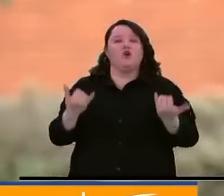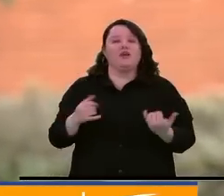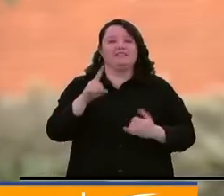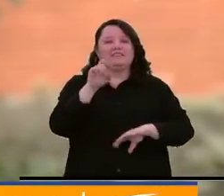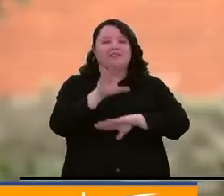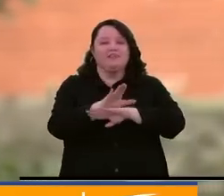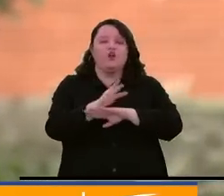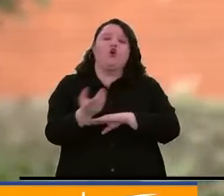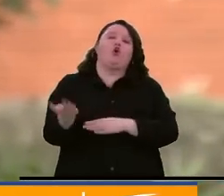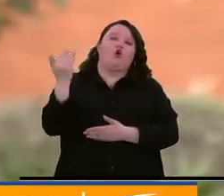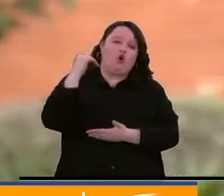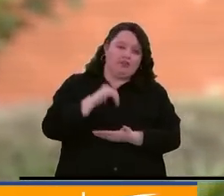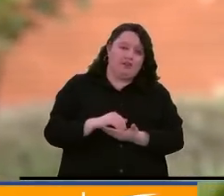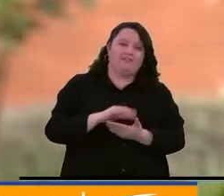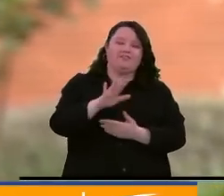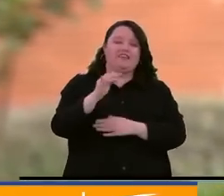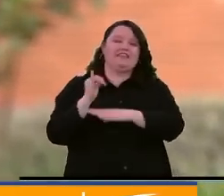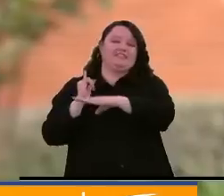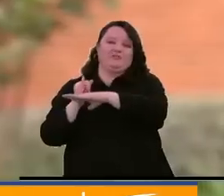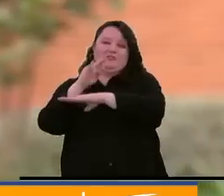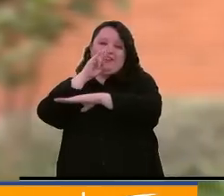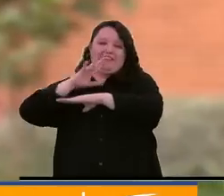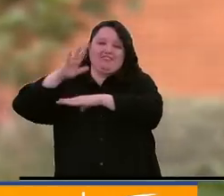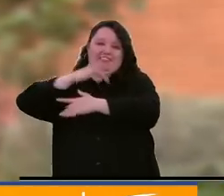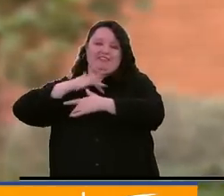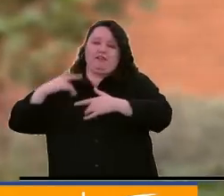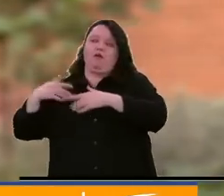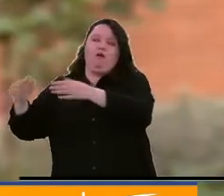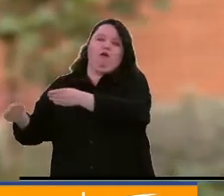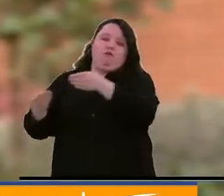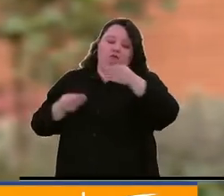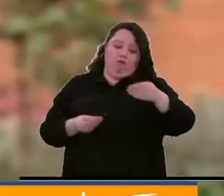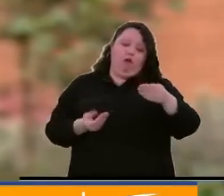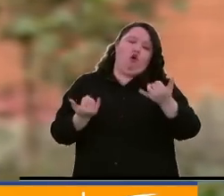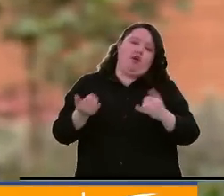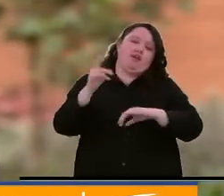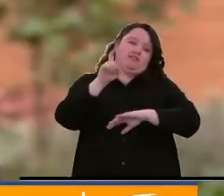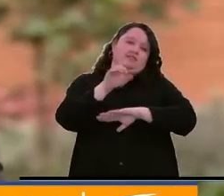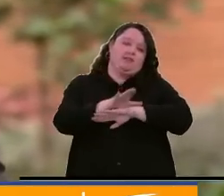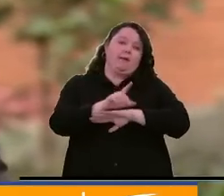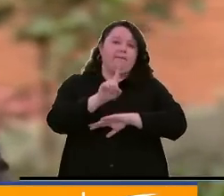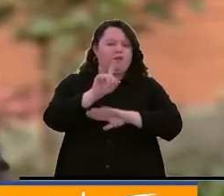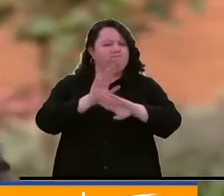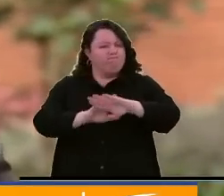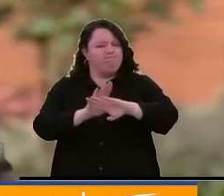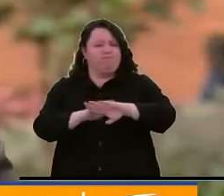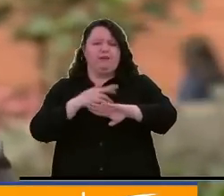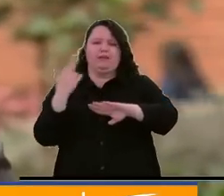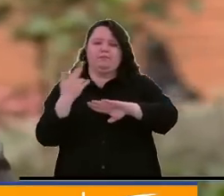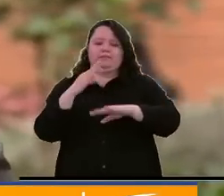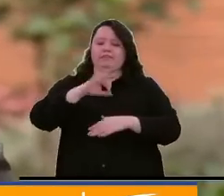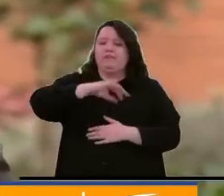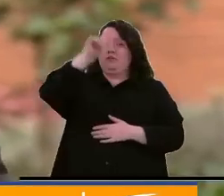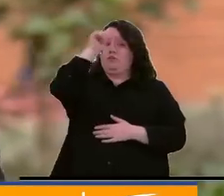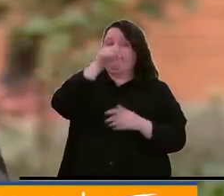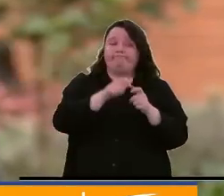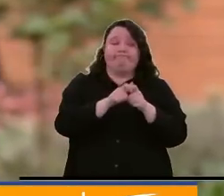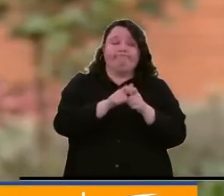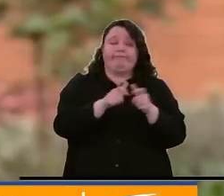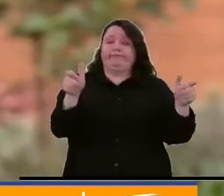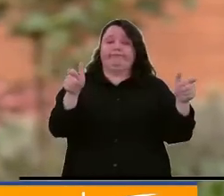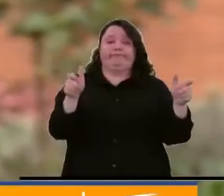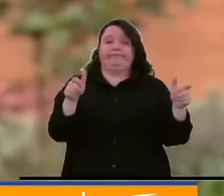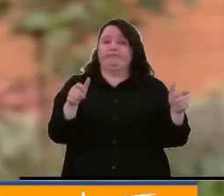un nuevo reporte por parte del Instituto Nacional de Salud, sin embargo, hay que decir que reiteramos esto, fin de semana se dispararon las cifras,